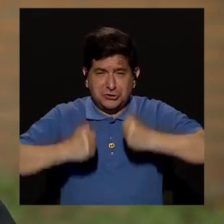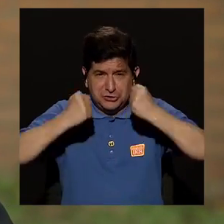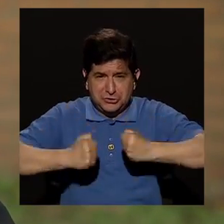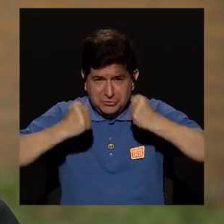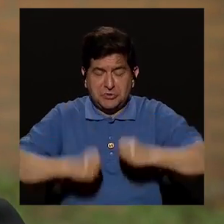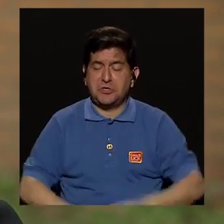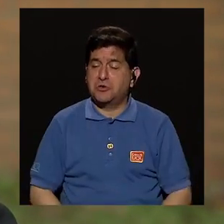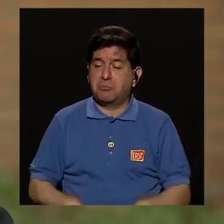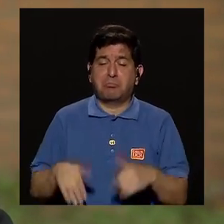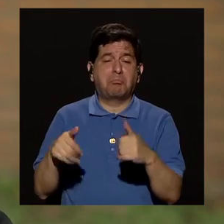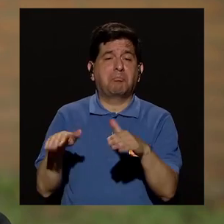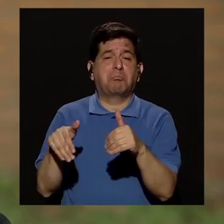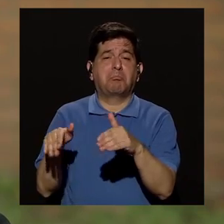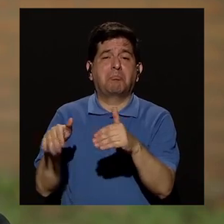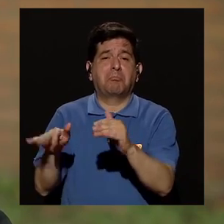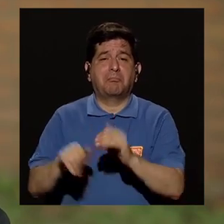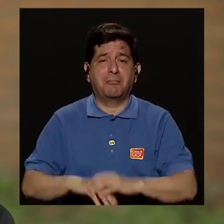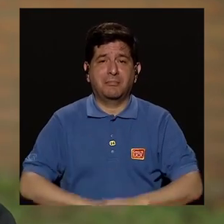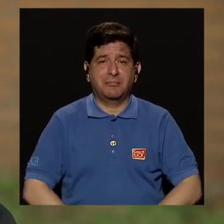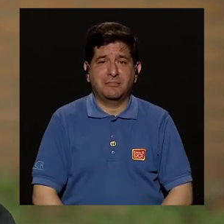berrinches dejarlo